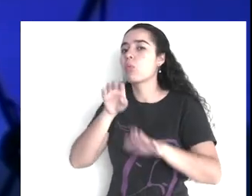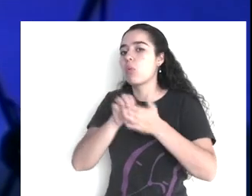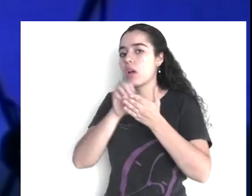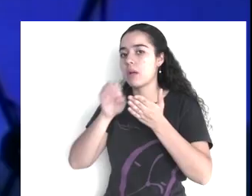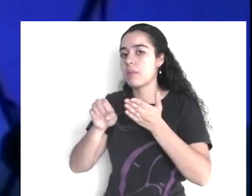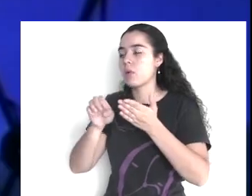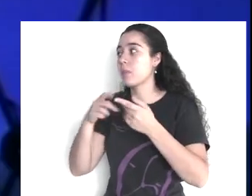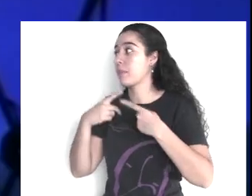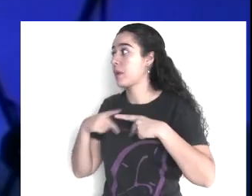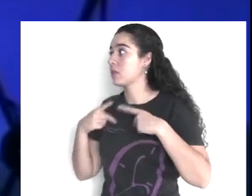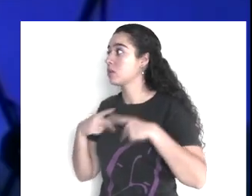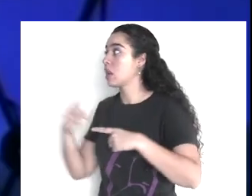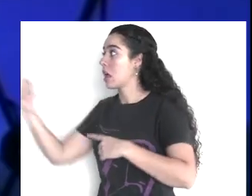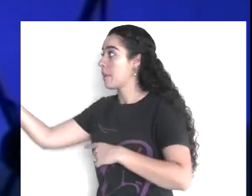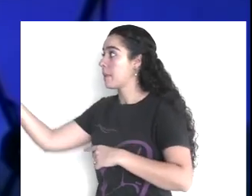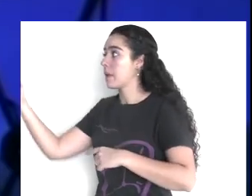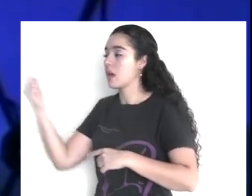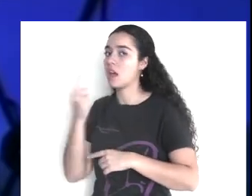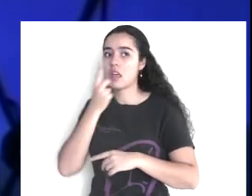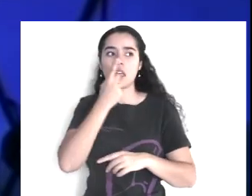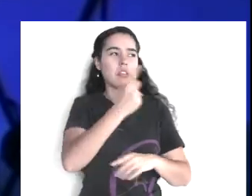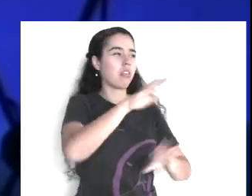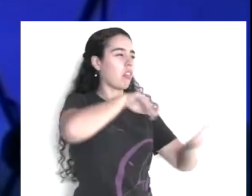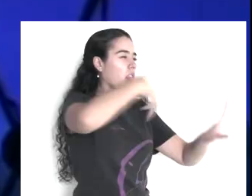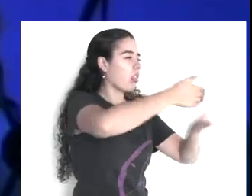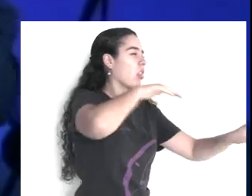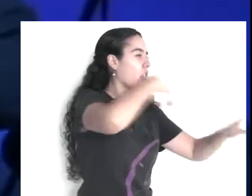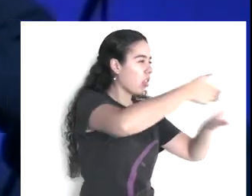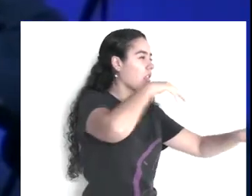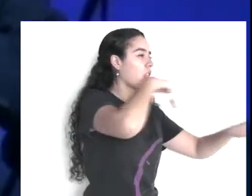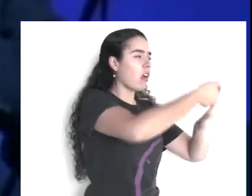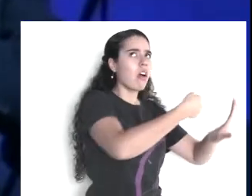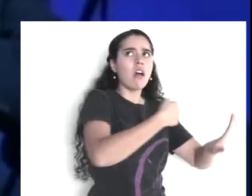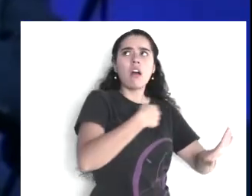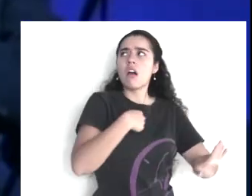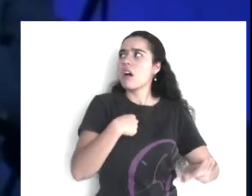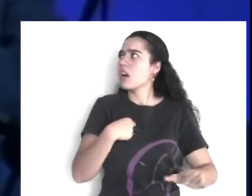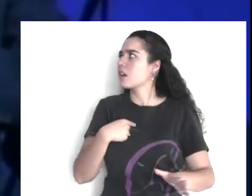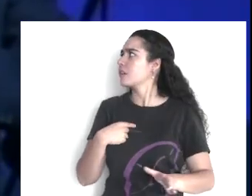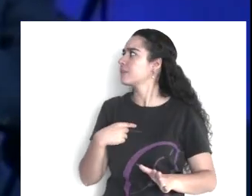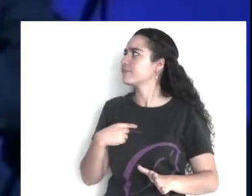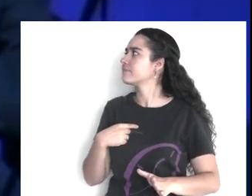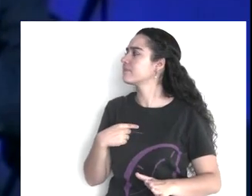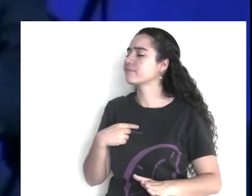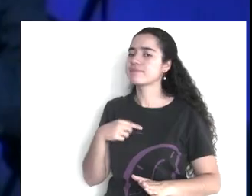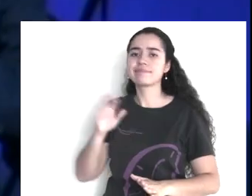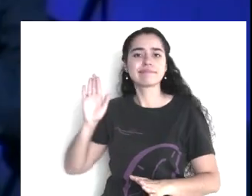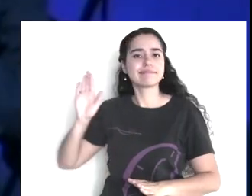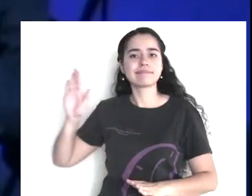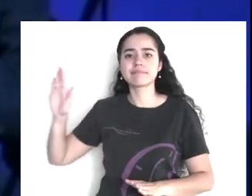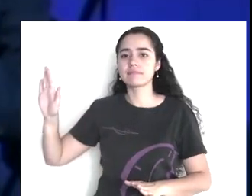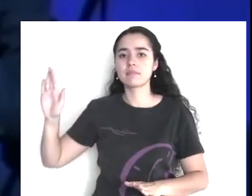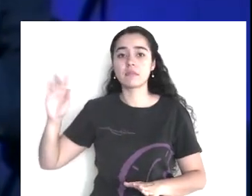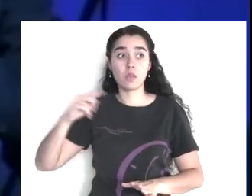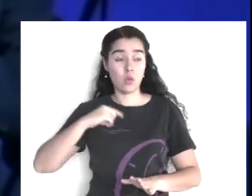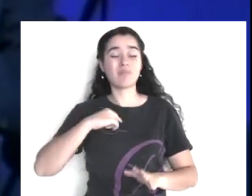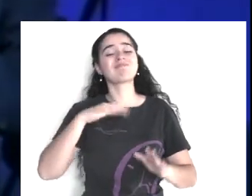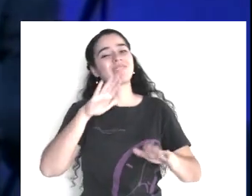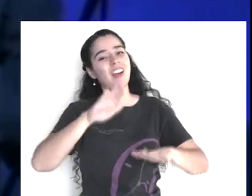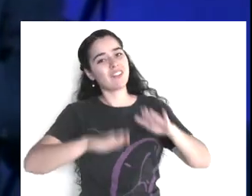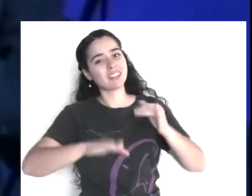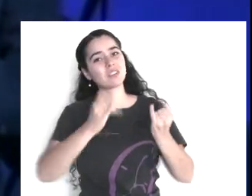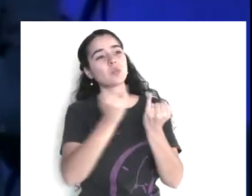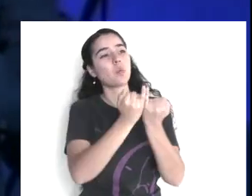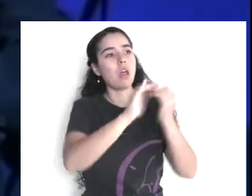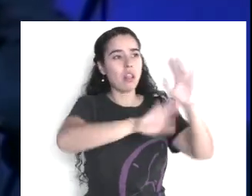cuando dice mal de ti, porque tu corazón, sabe, que tú también, dijiste mal, de